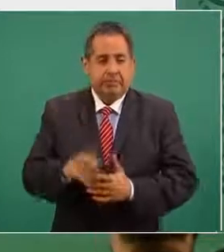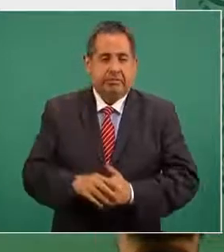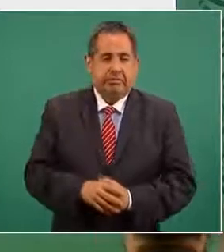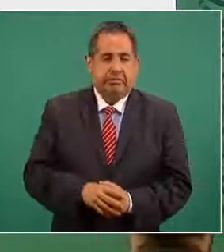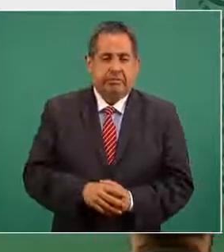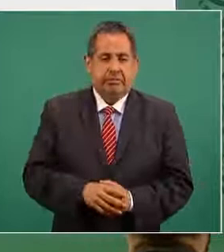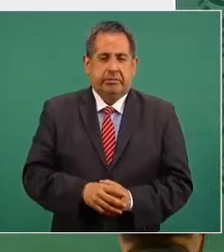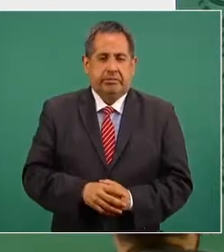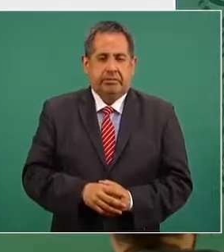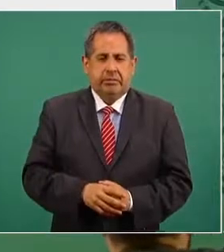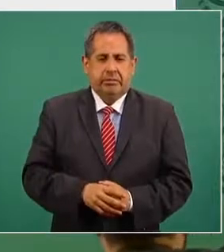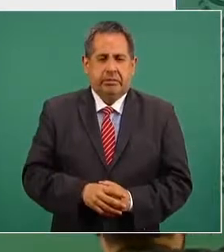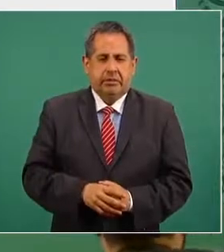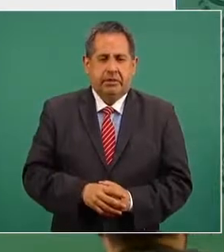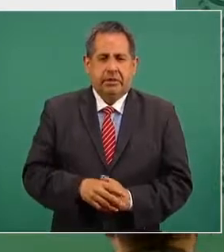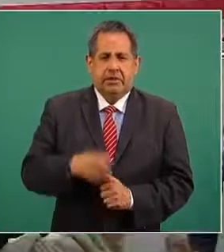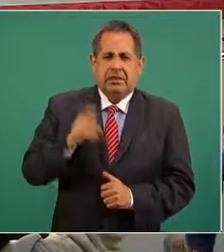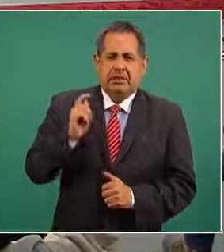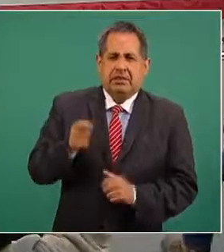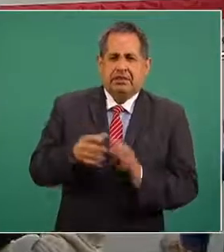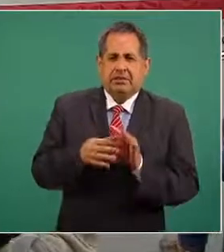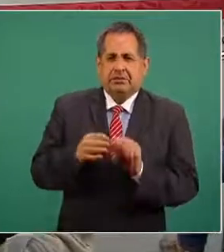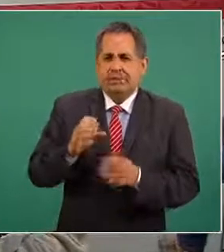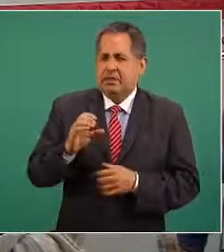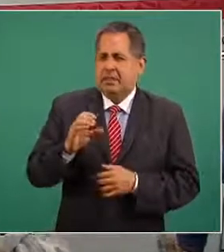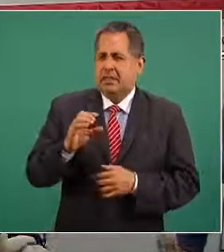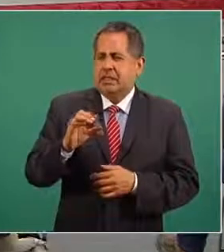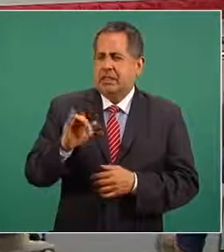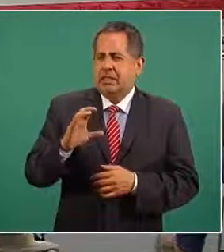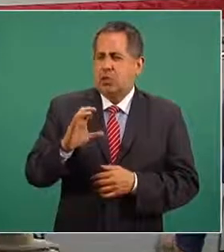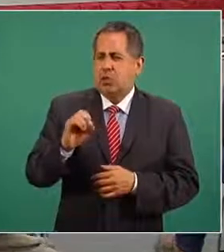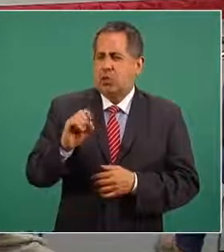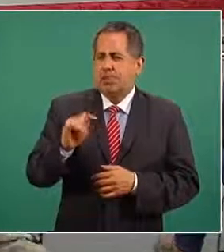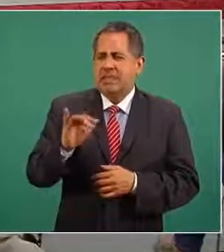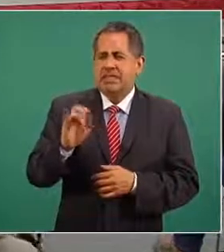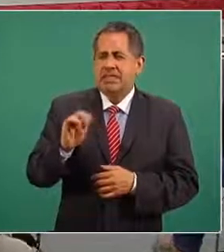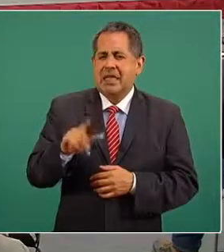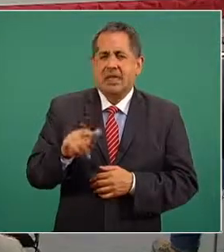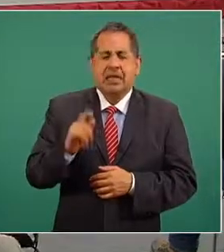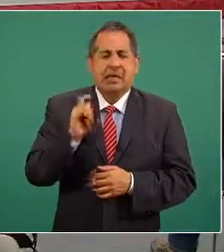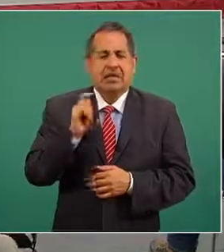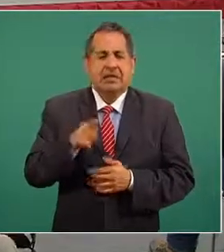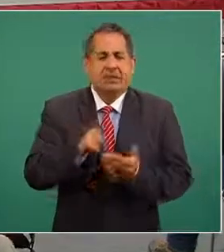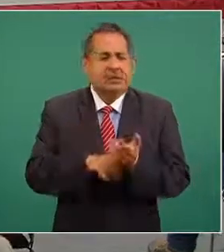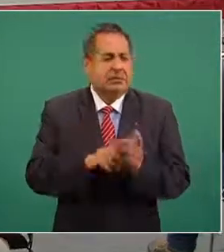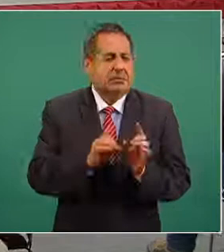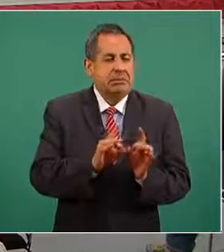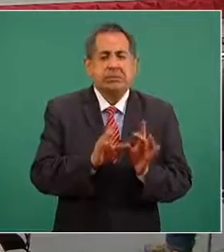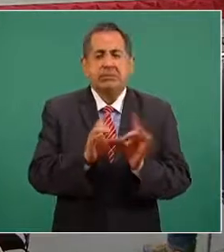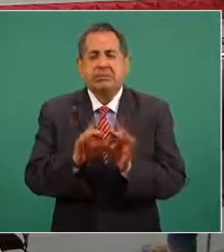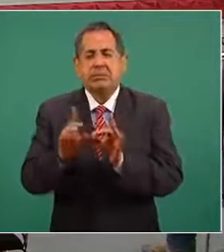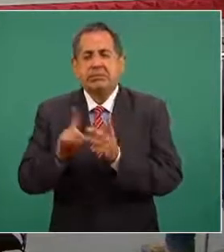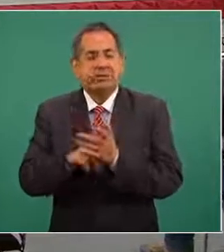¿qué cosa es circunstancial? es lo que es producto de circunstancias ¿verdad?